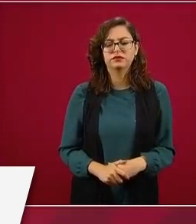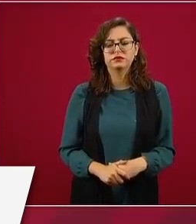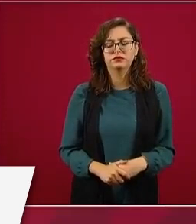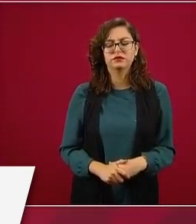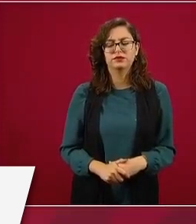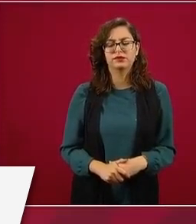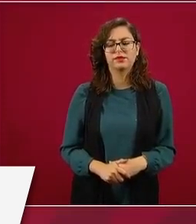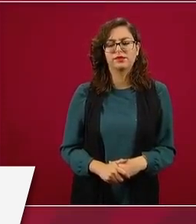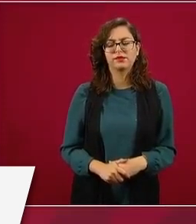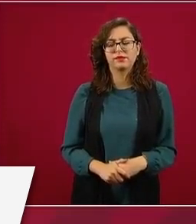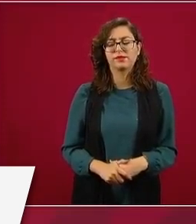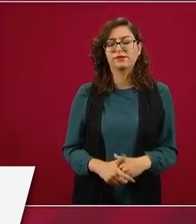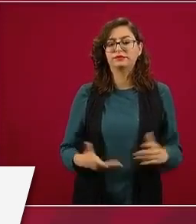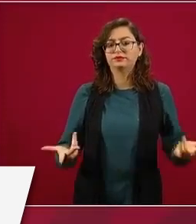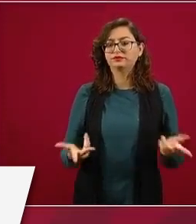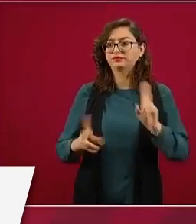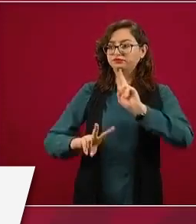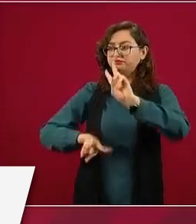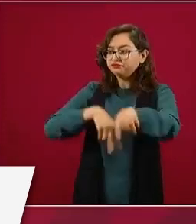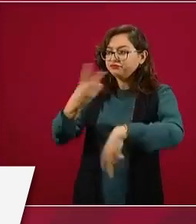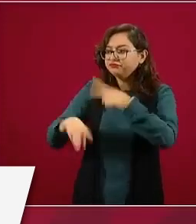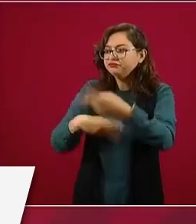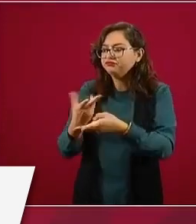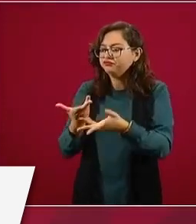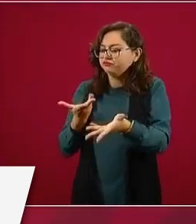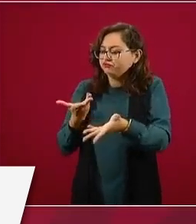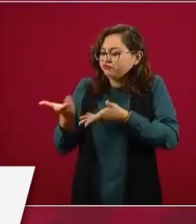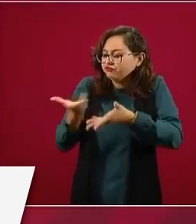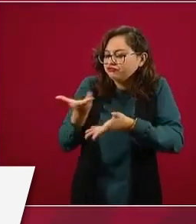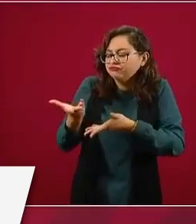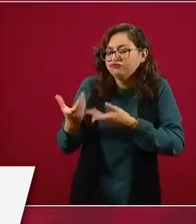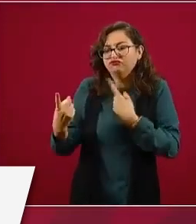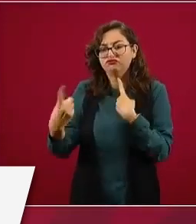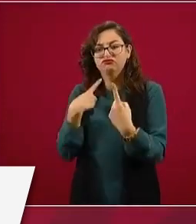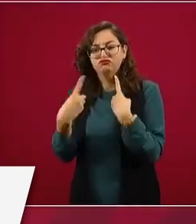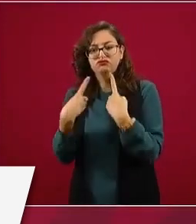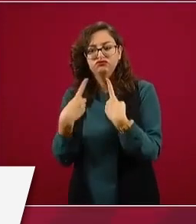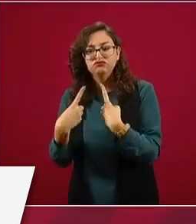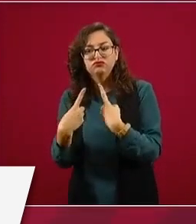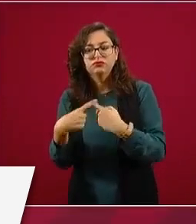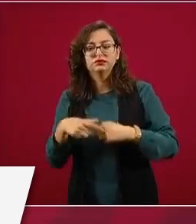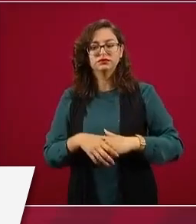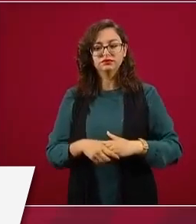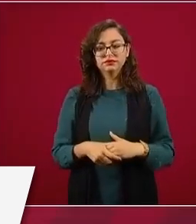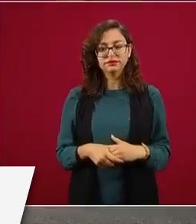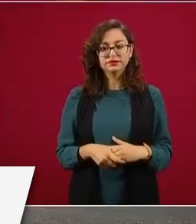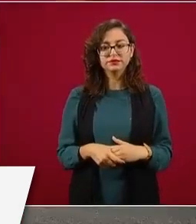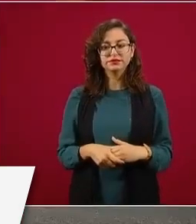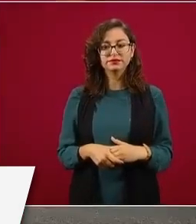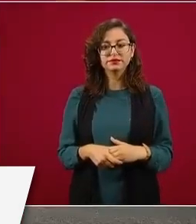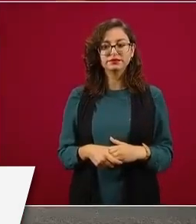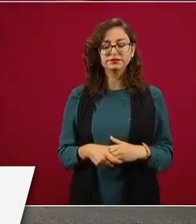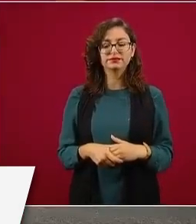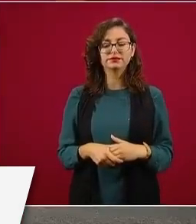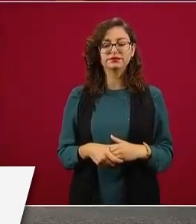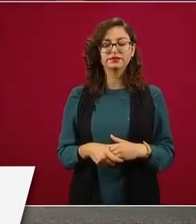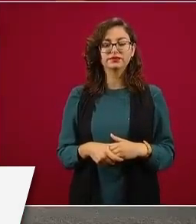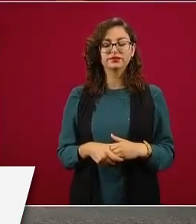Vamos a dialogar y a